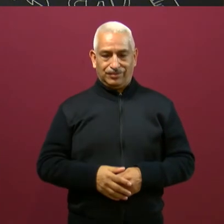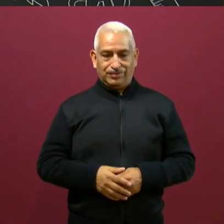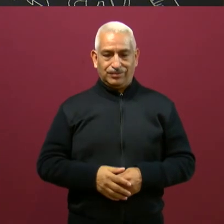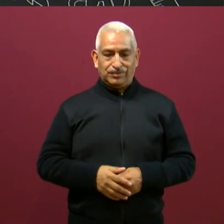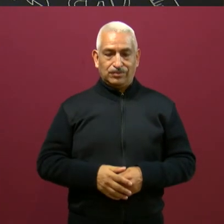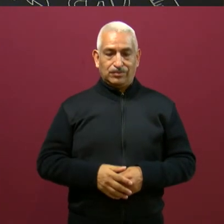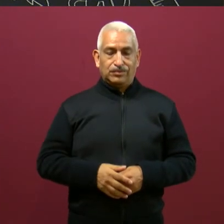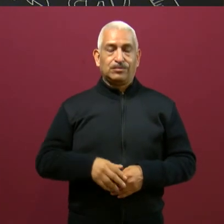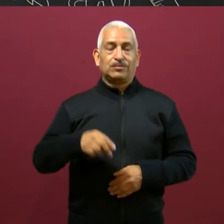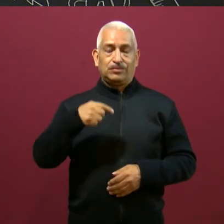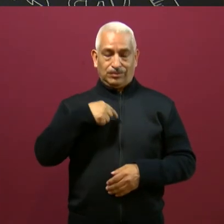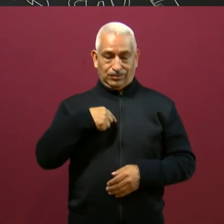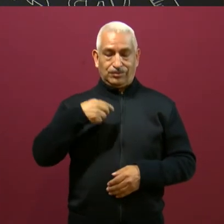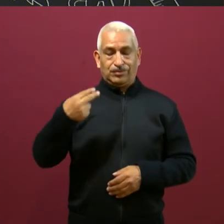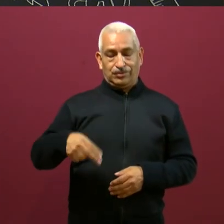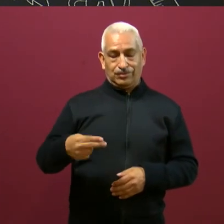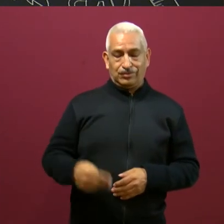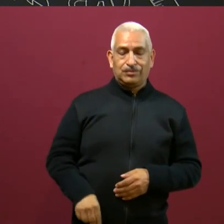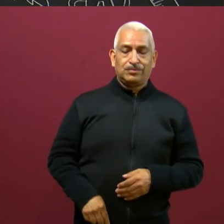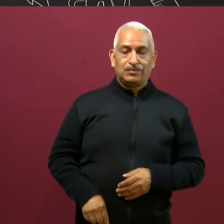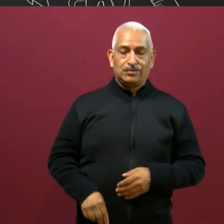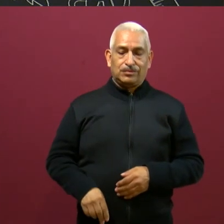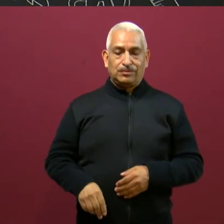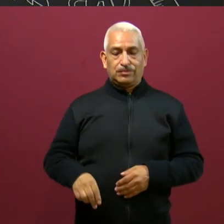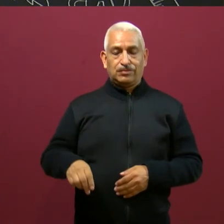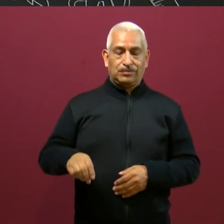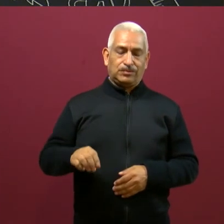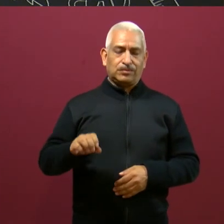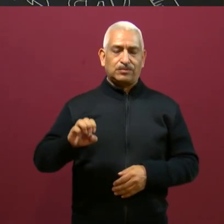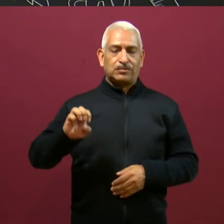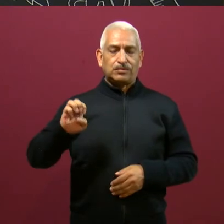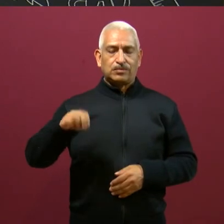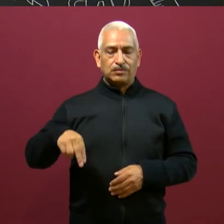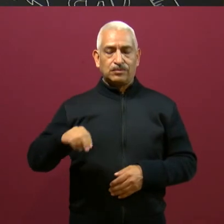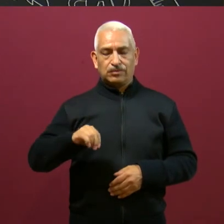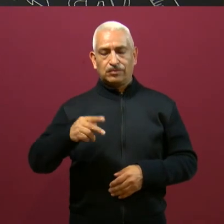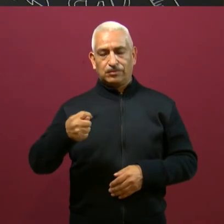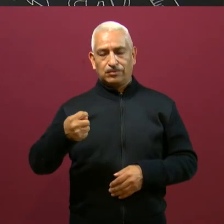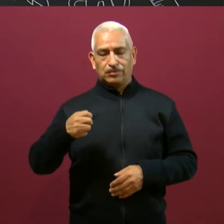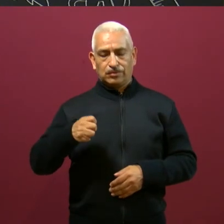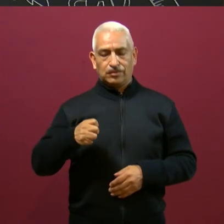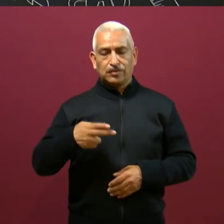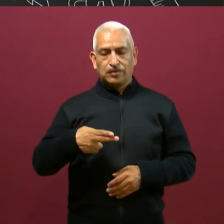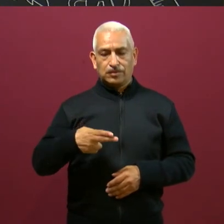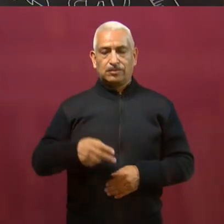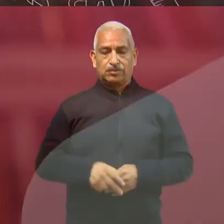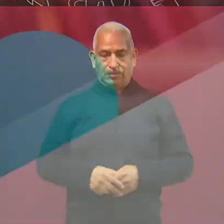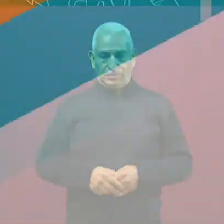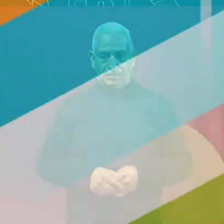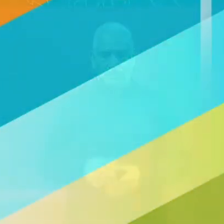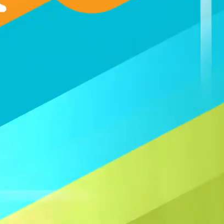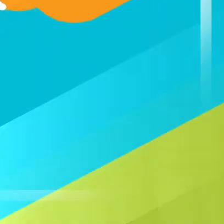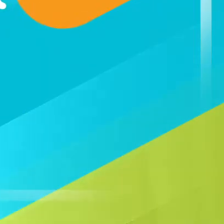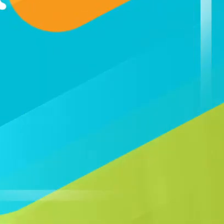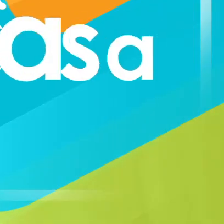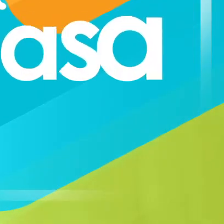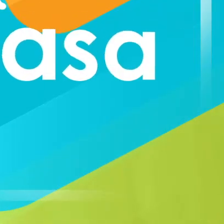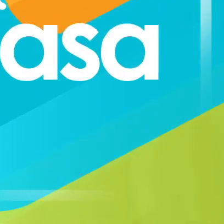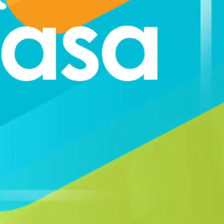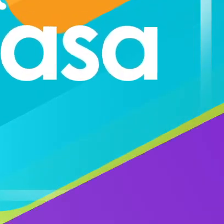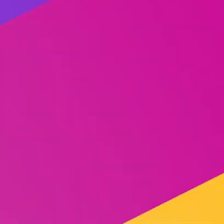Soy la maestra Enidester Méndez Gallardo. Muchas gracias. Gracias